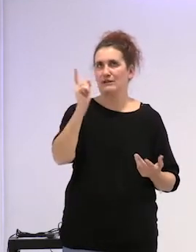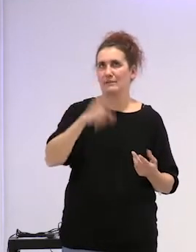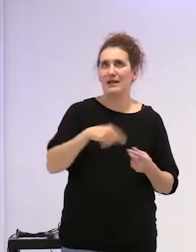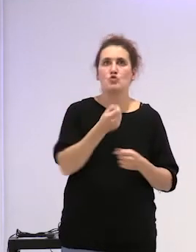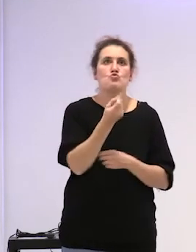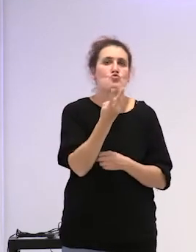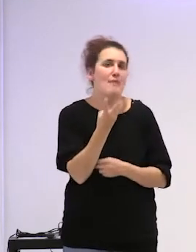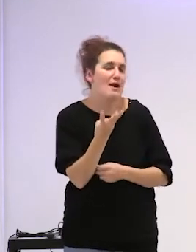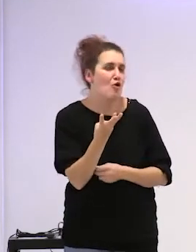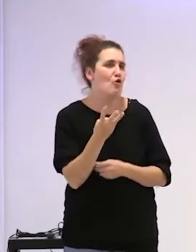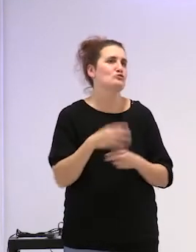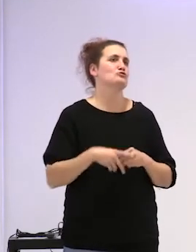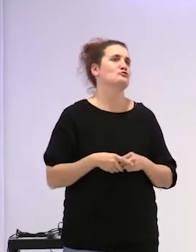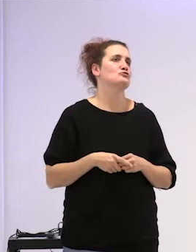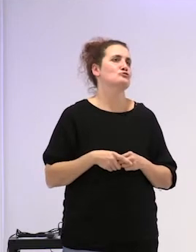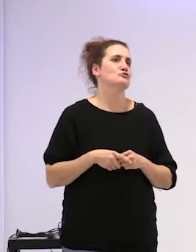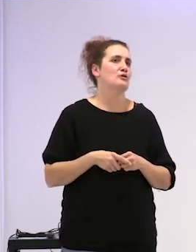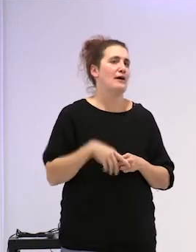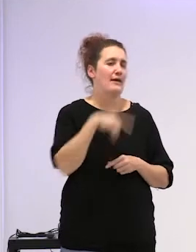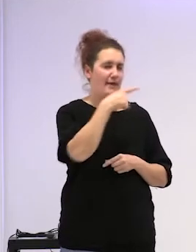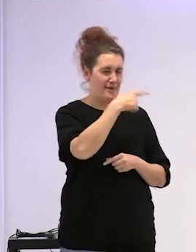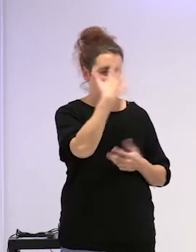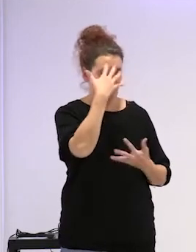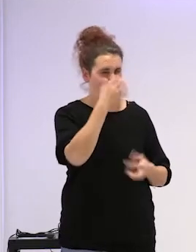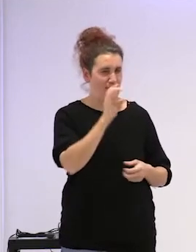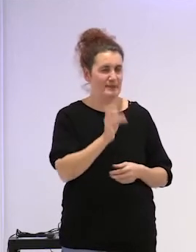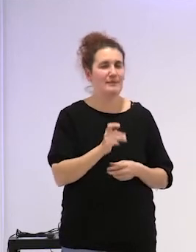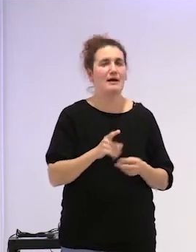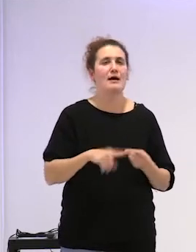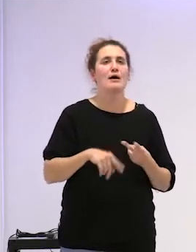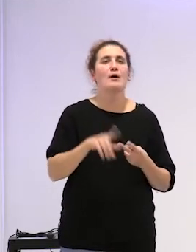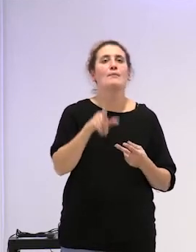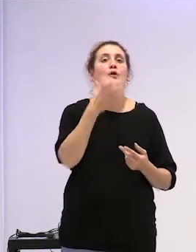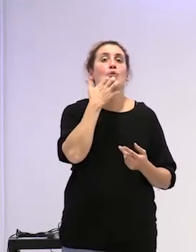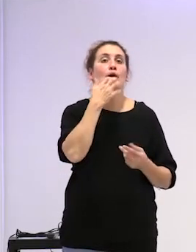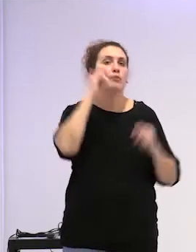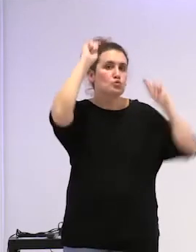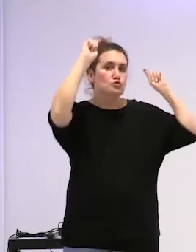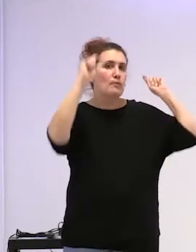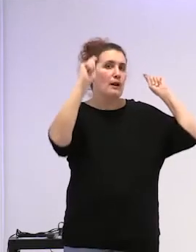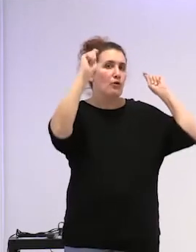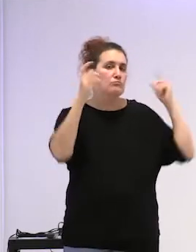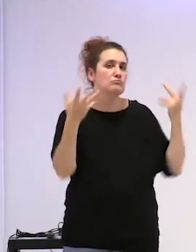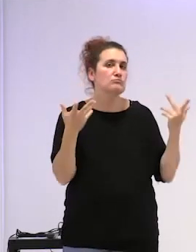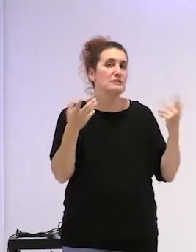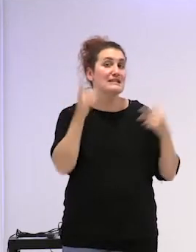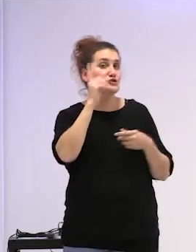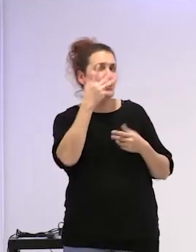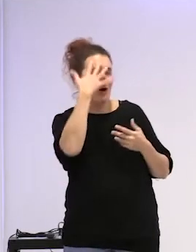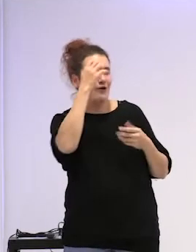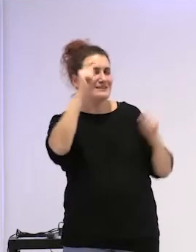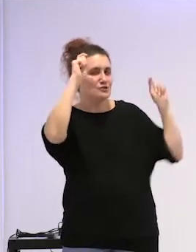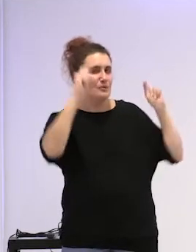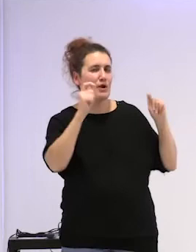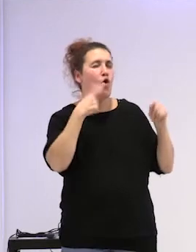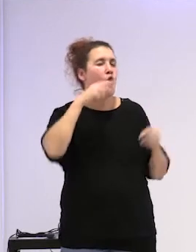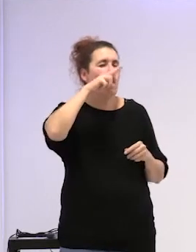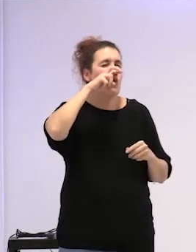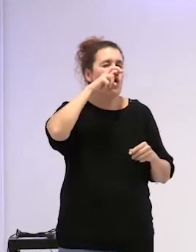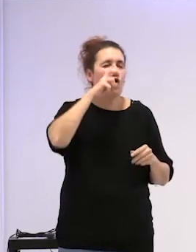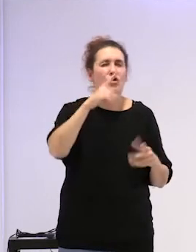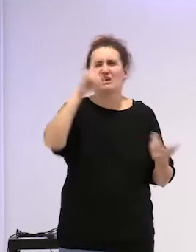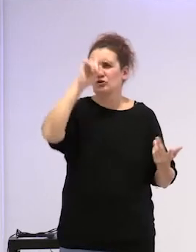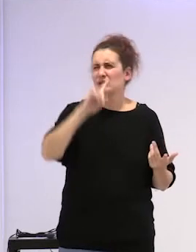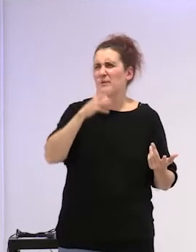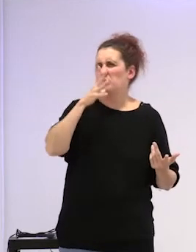los números de bueno ella sí que se acordaba de pero por ejemplo acordarte de un sombrero y solo de ese sombrero o de un olor y no saber